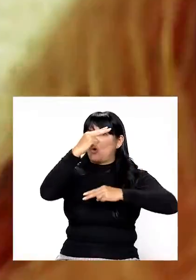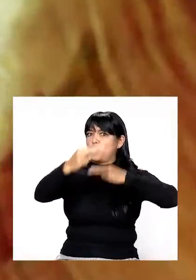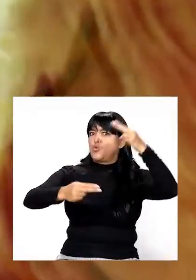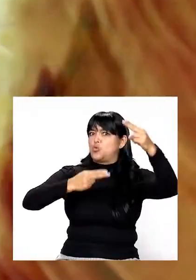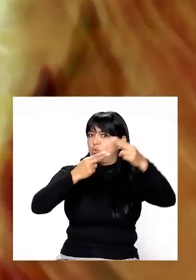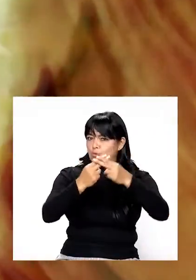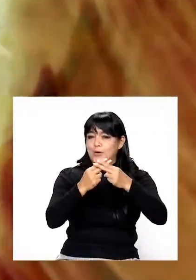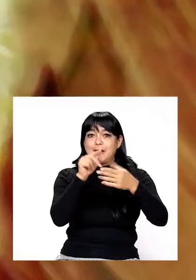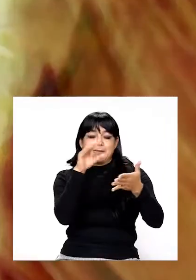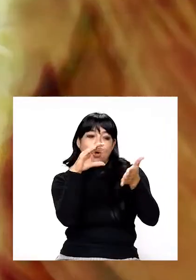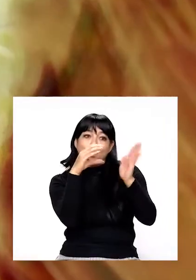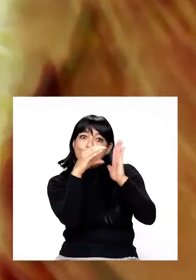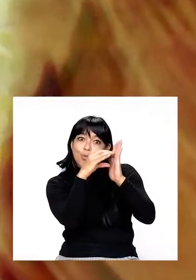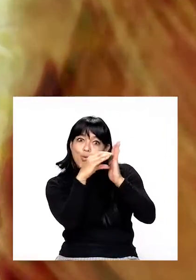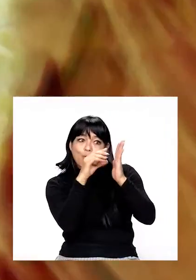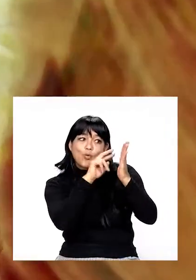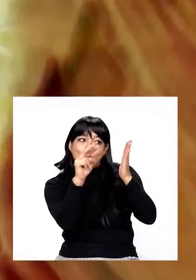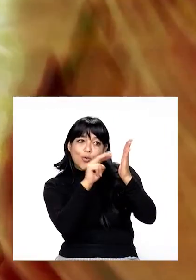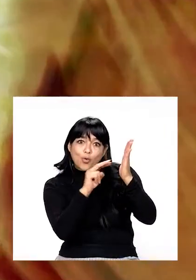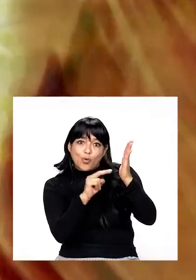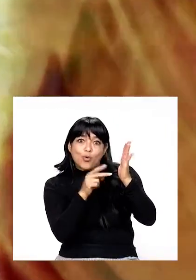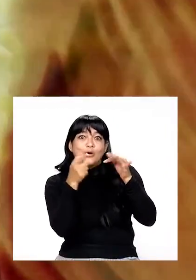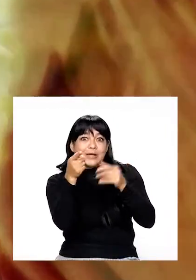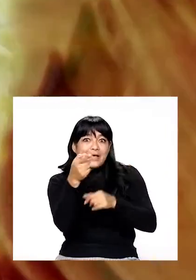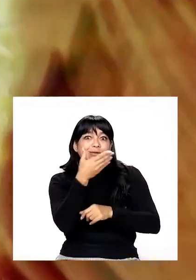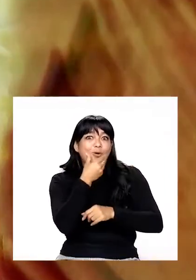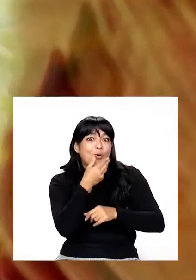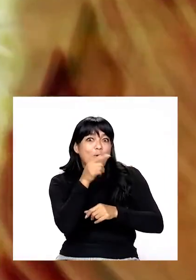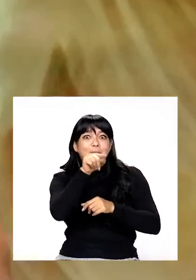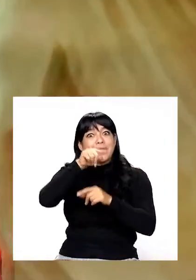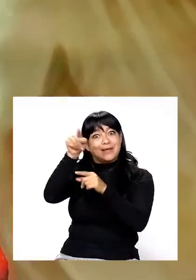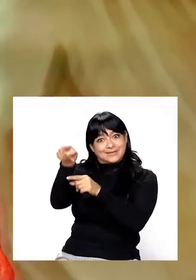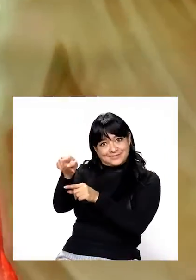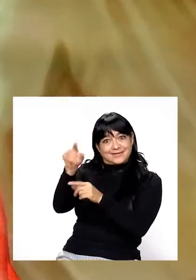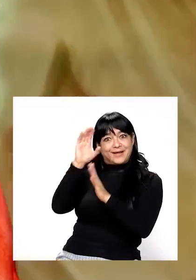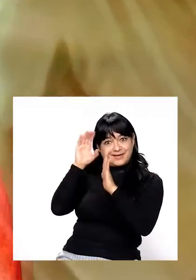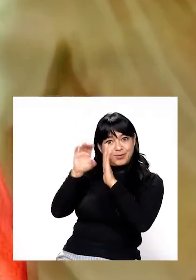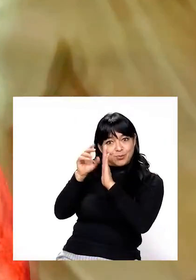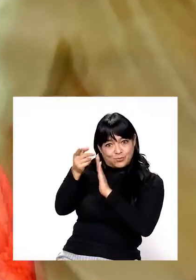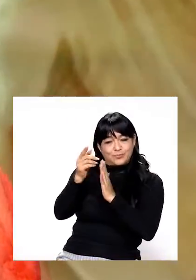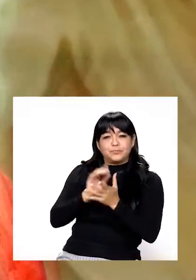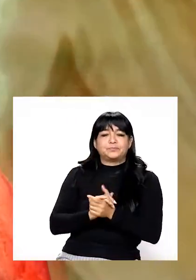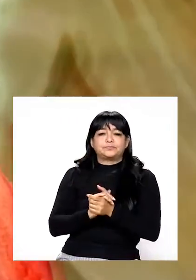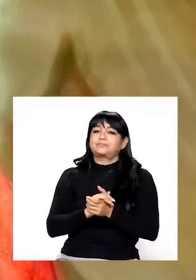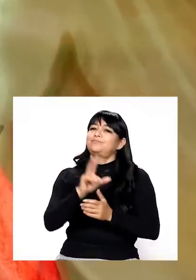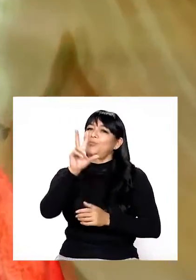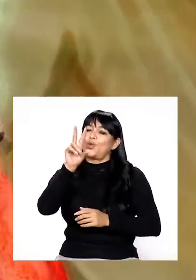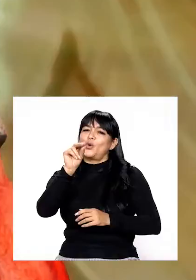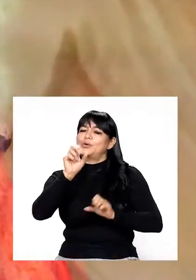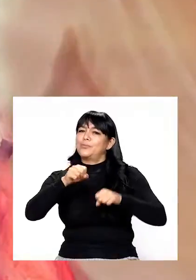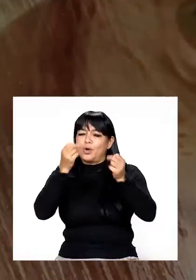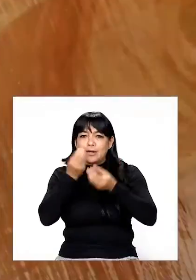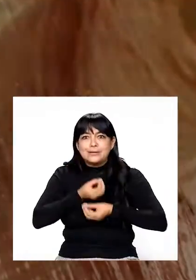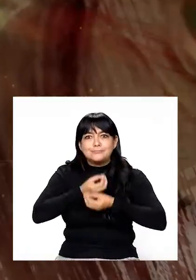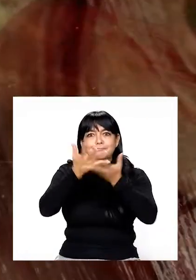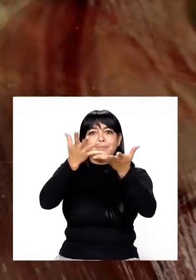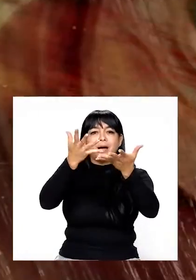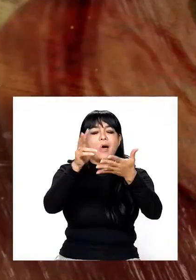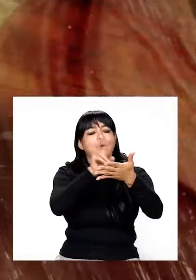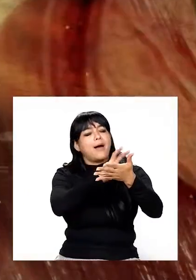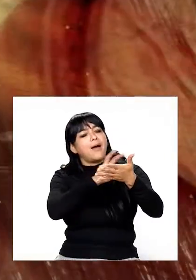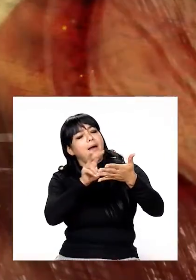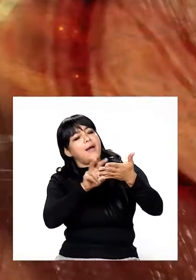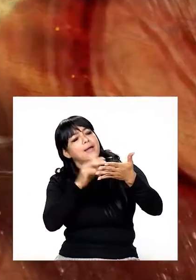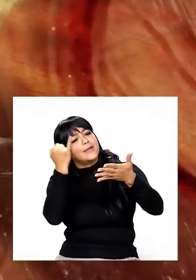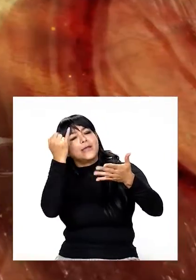Este es un fragmento de la descripción que hace Víctor Hugo sobre Cuasimodo. Es imposible transmitir al